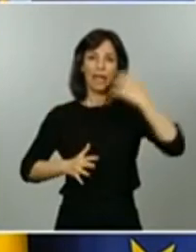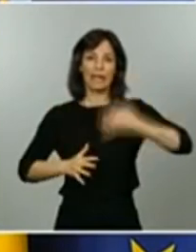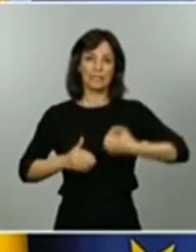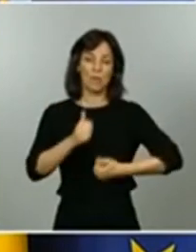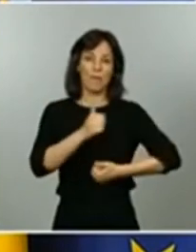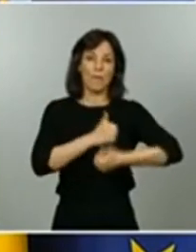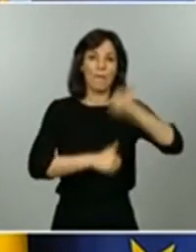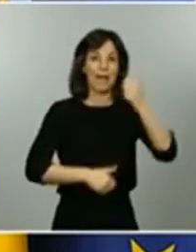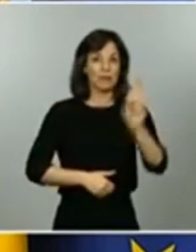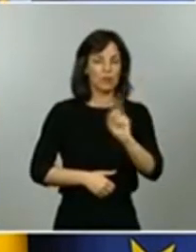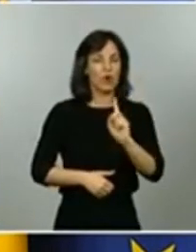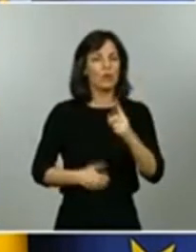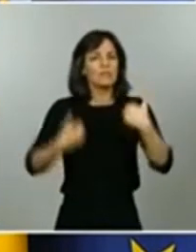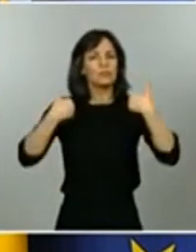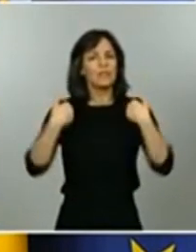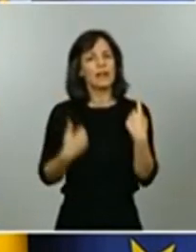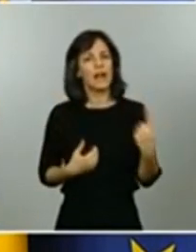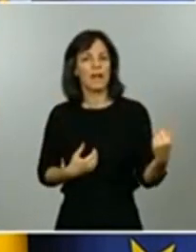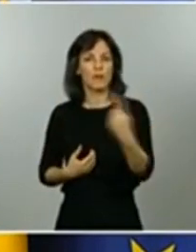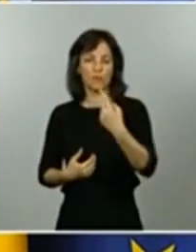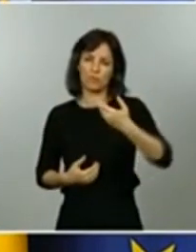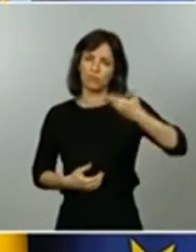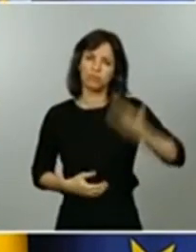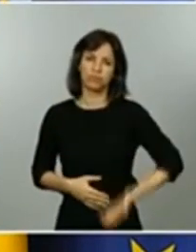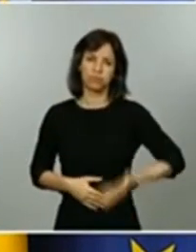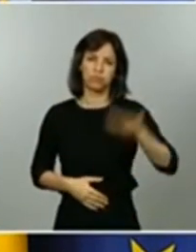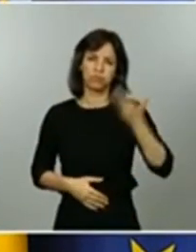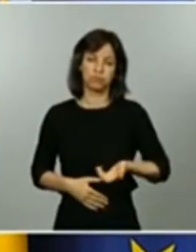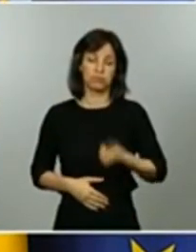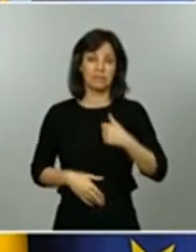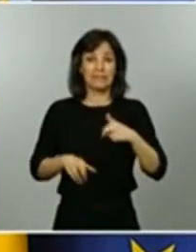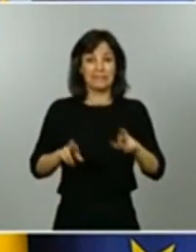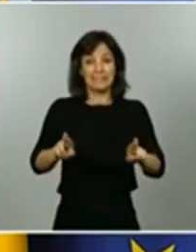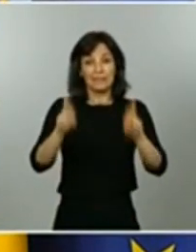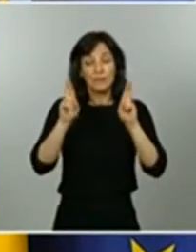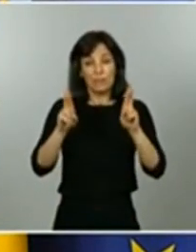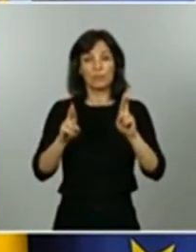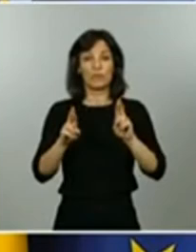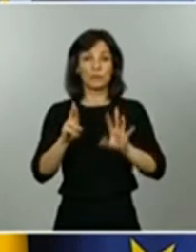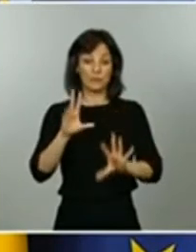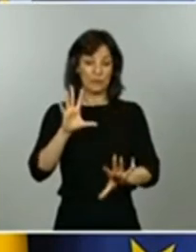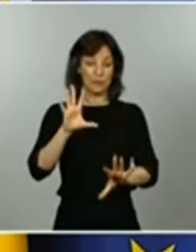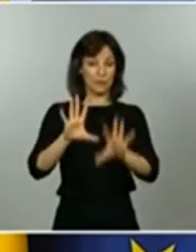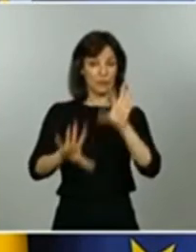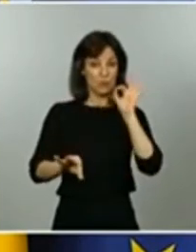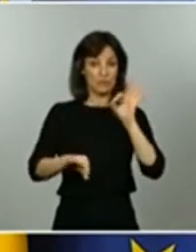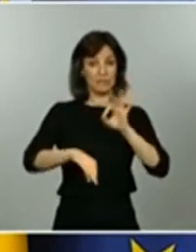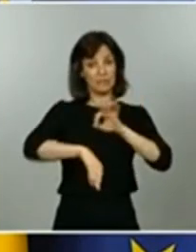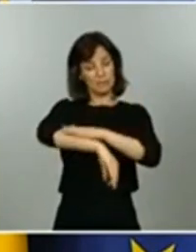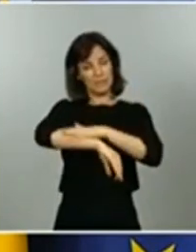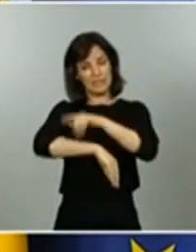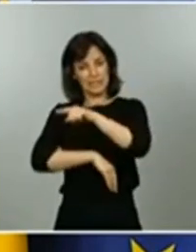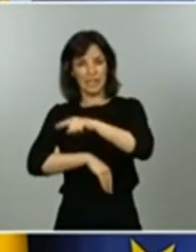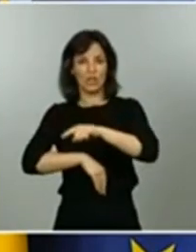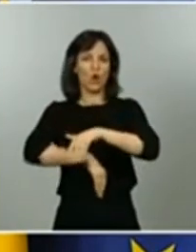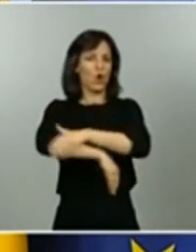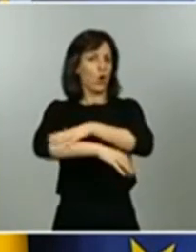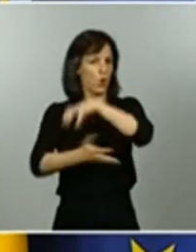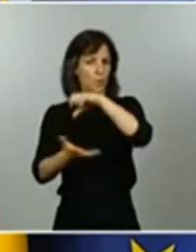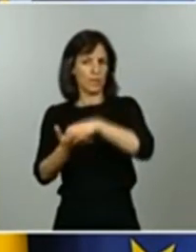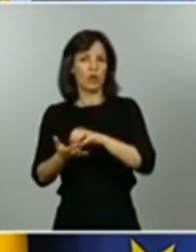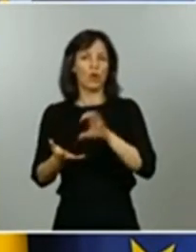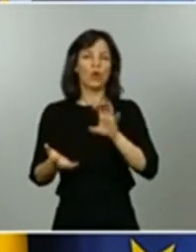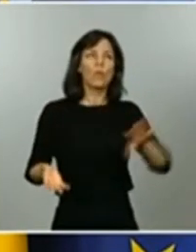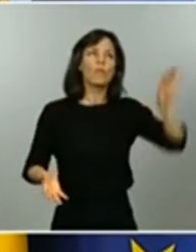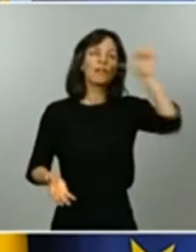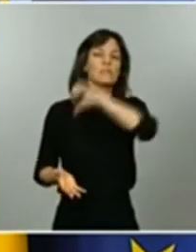importante y por lo tanto esperamos que las decisiones que se tomen tanto a nivel del ministerio y del gobierno como a nivel de las comunidades autónomas